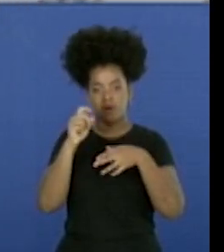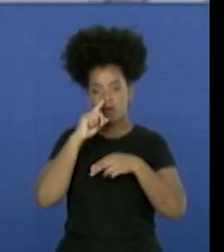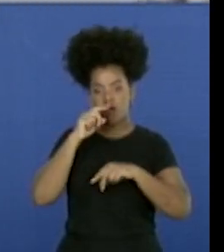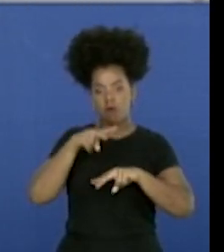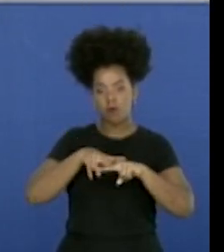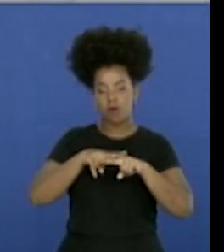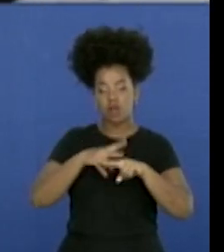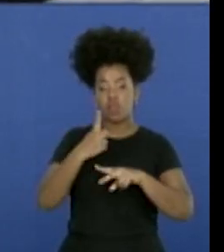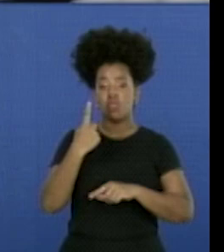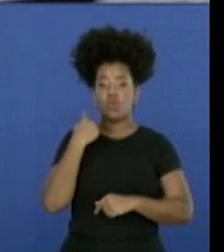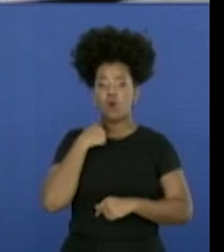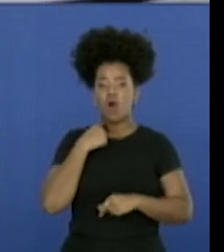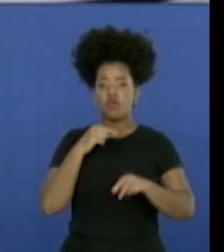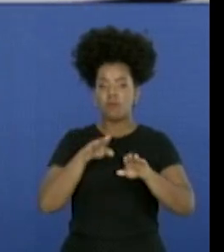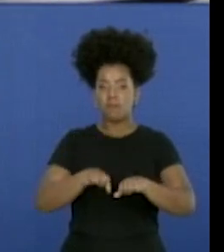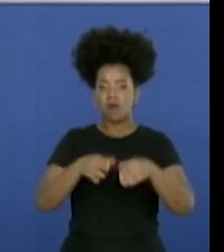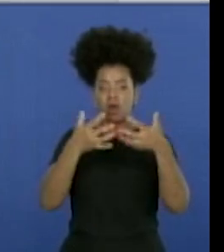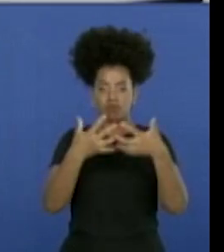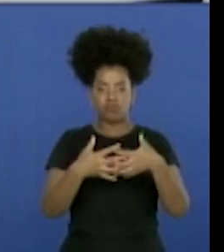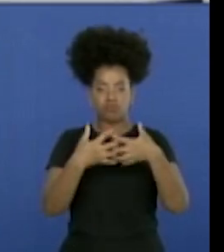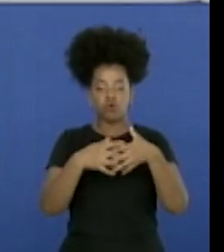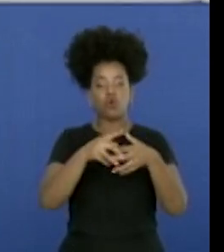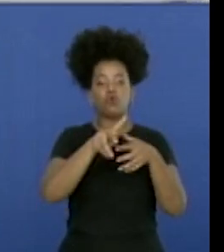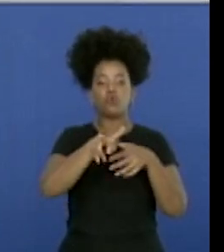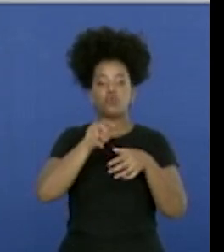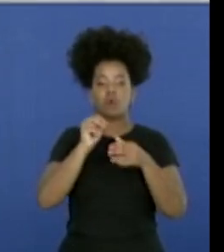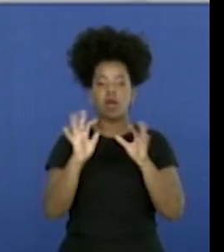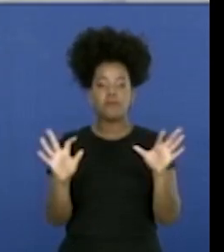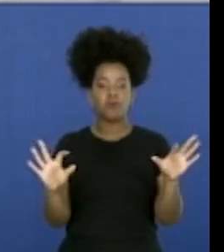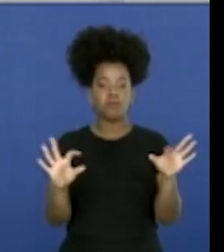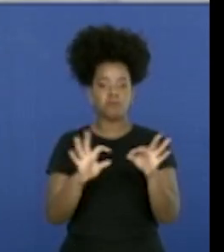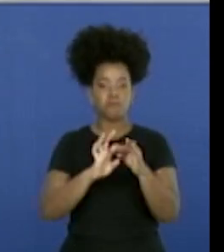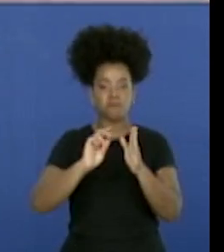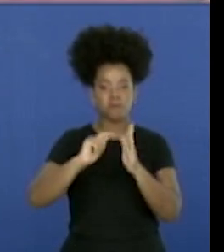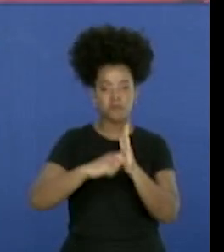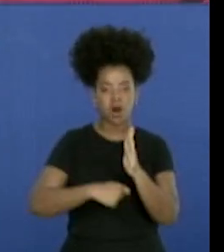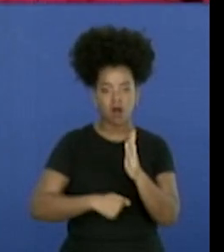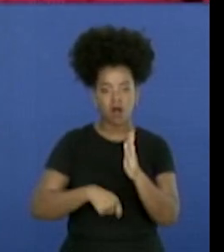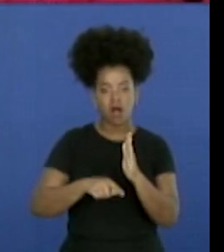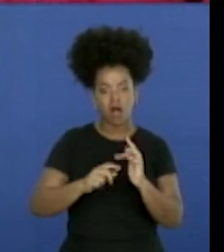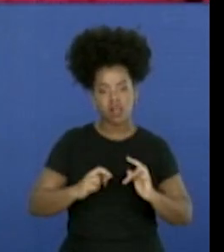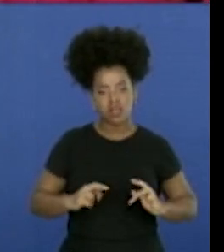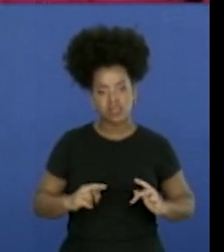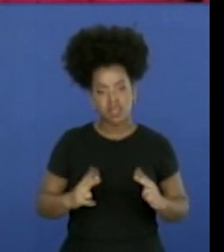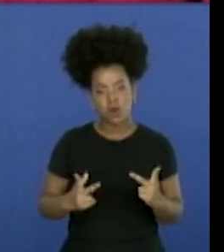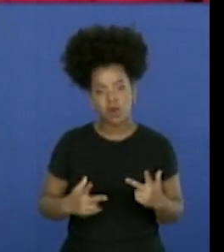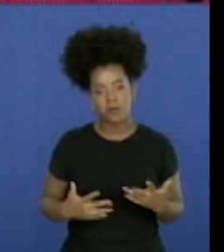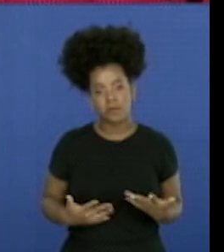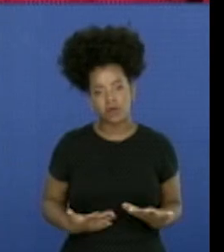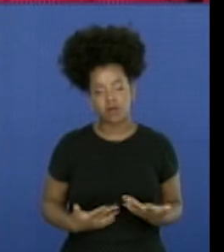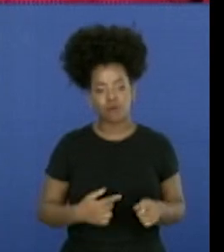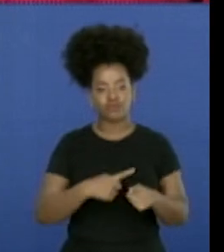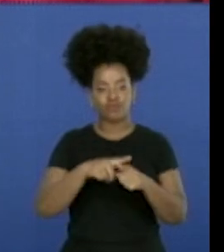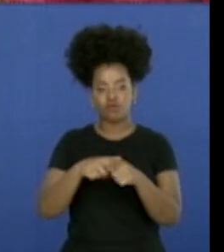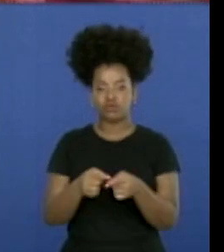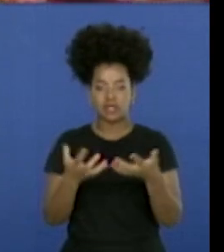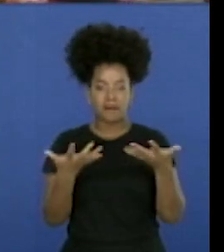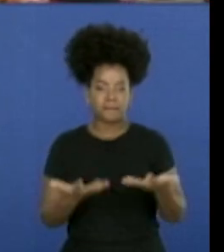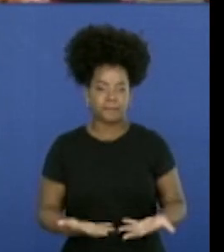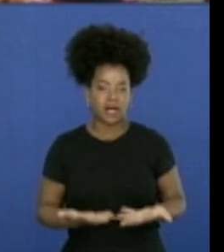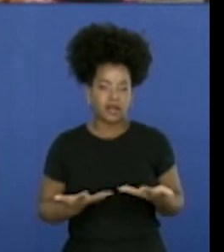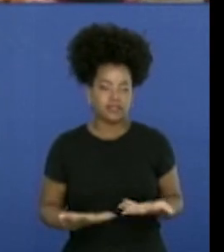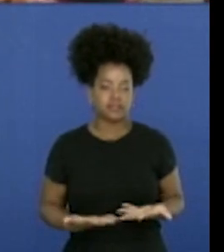Tras dos años de paro productivo, la nueva alianza asegurará el rescate en el país de la manufactura de instrumentos de pesar de distinto porte.